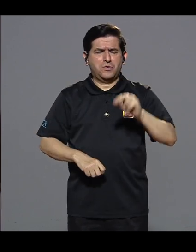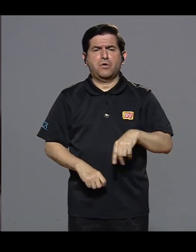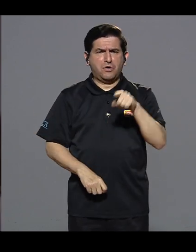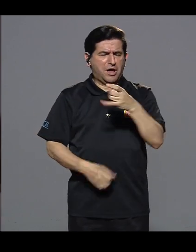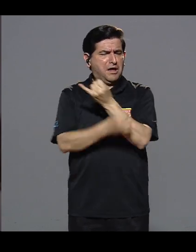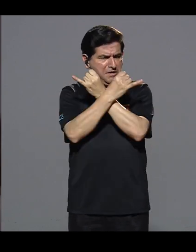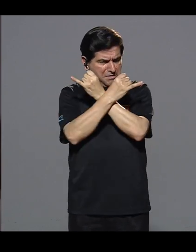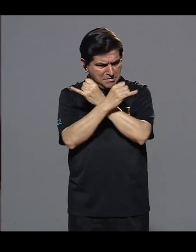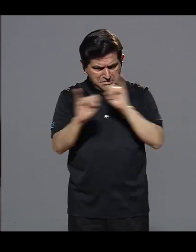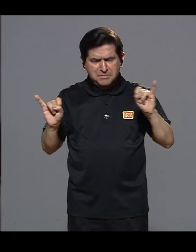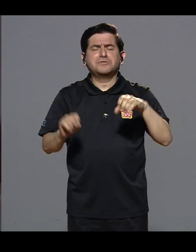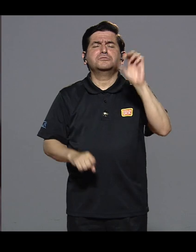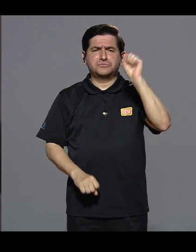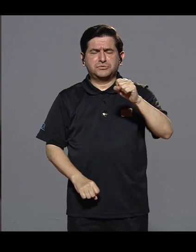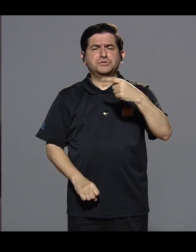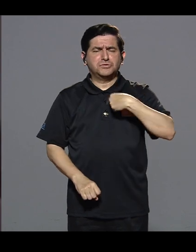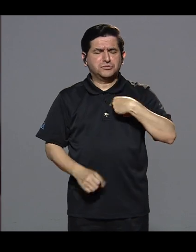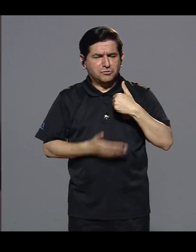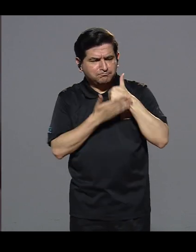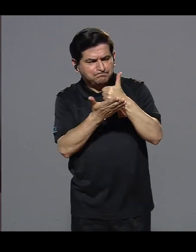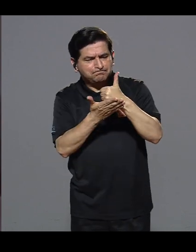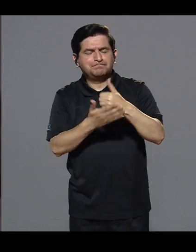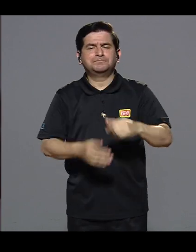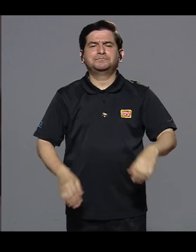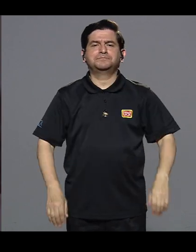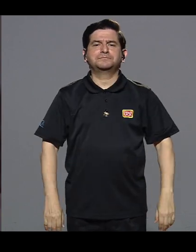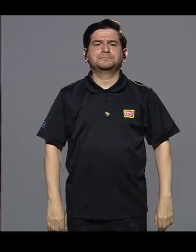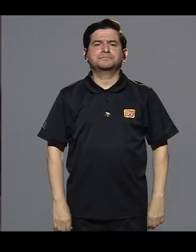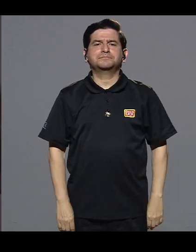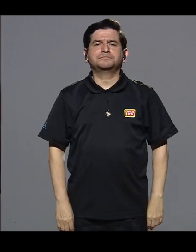absolutamente nada de problema, lo he hecho muy, muy independiente.